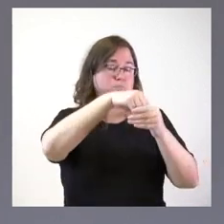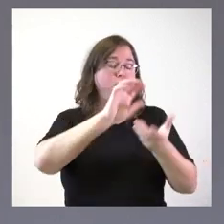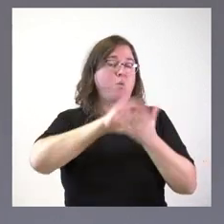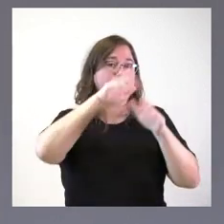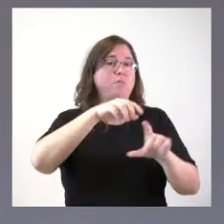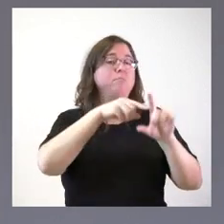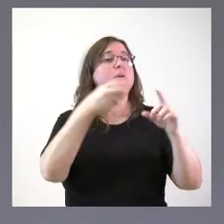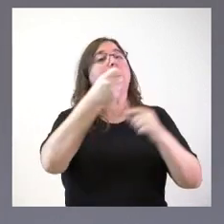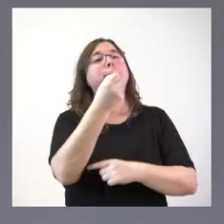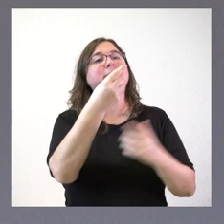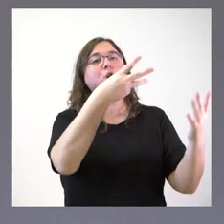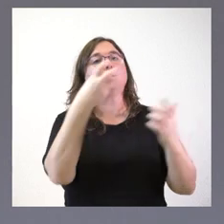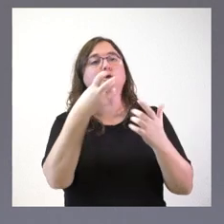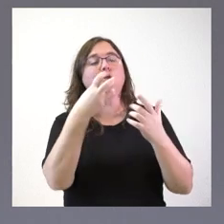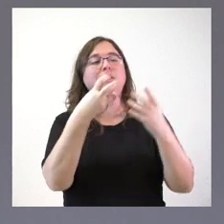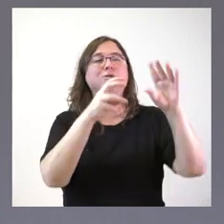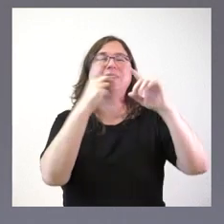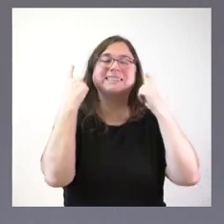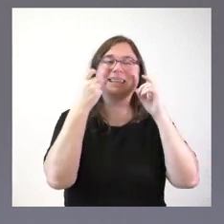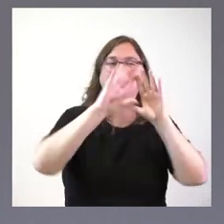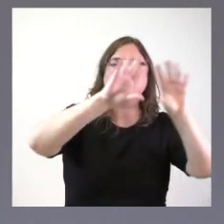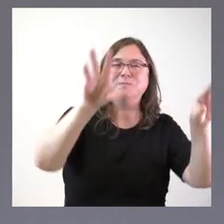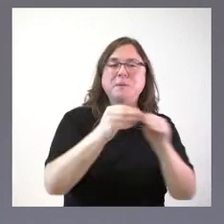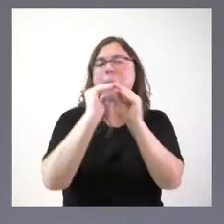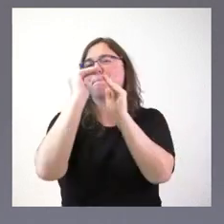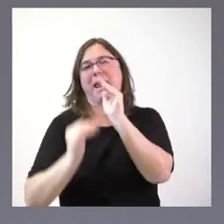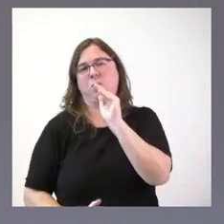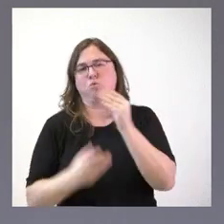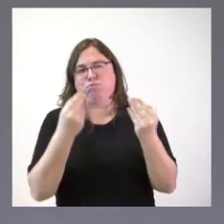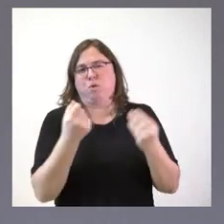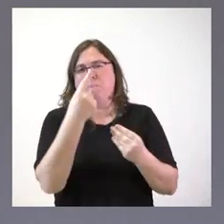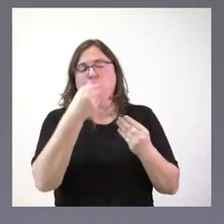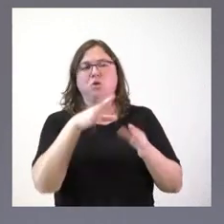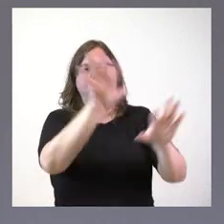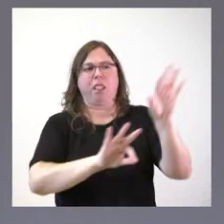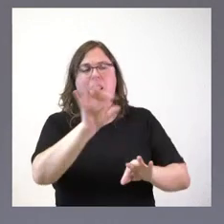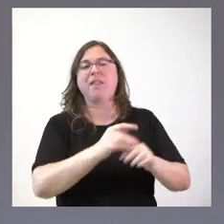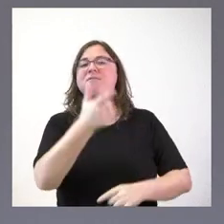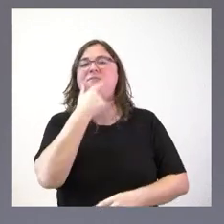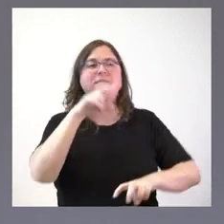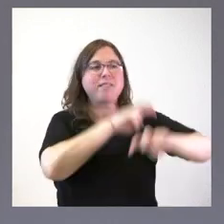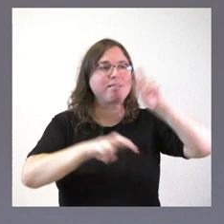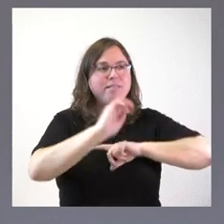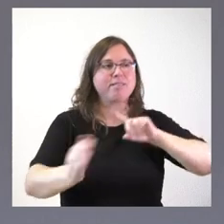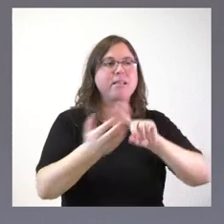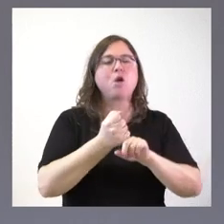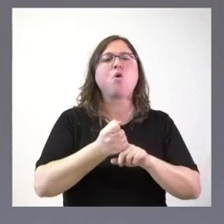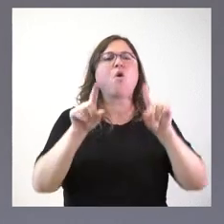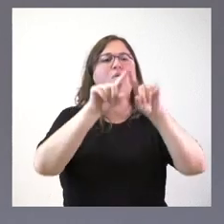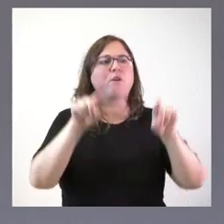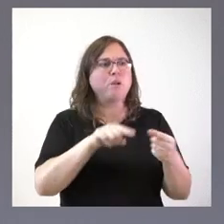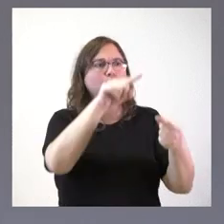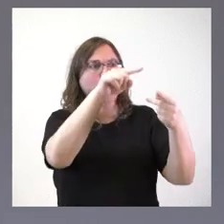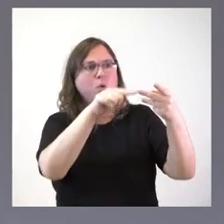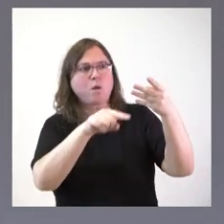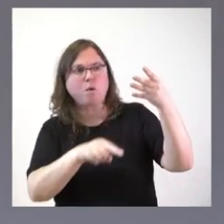electrónica que vamos a tratar de refundir y que sean muchos menos y que así los ciudadanos se encuentren mucho más fácil qué formulario es el que tienen que emplear